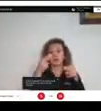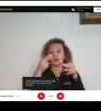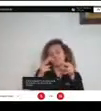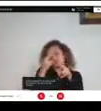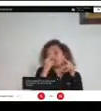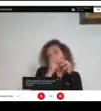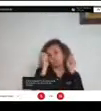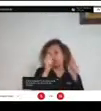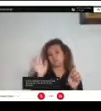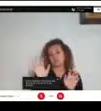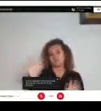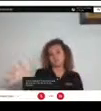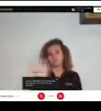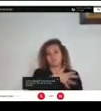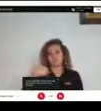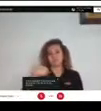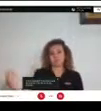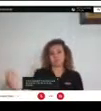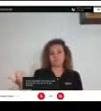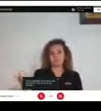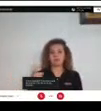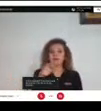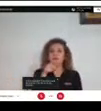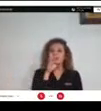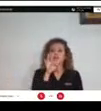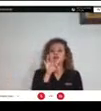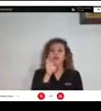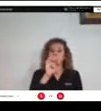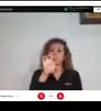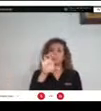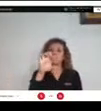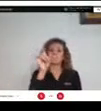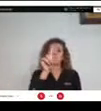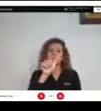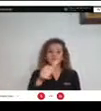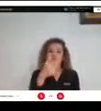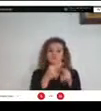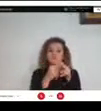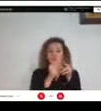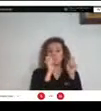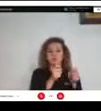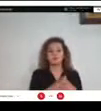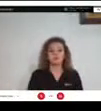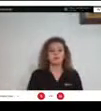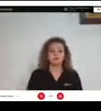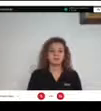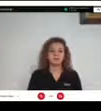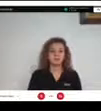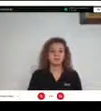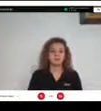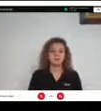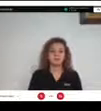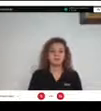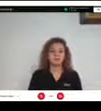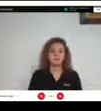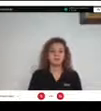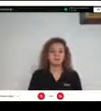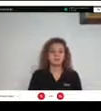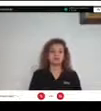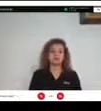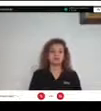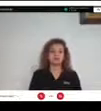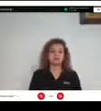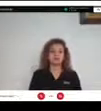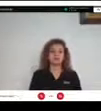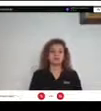a decir que la palma de moriche dura de 8 a 10 años para reproducirse y se dice que un